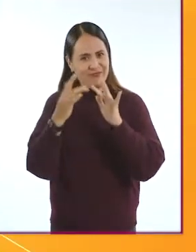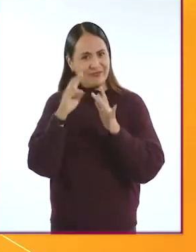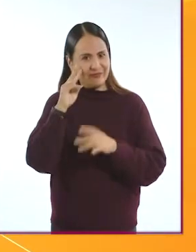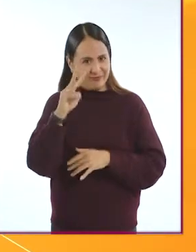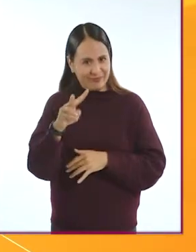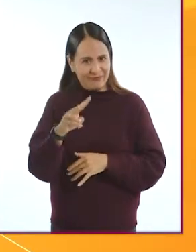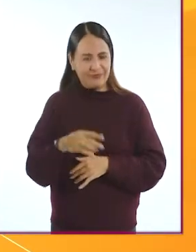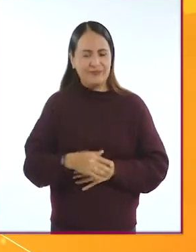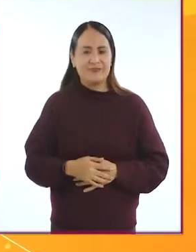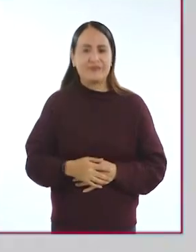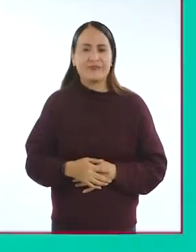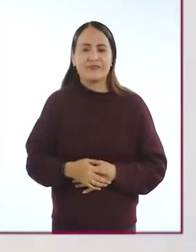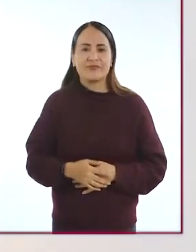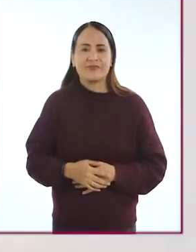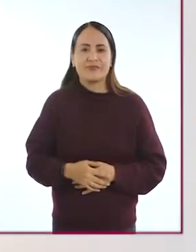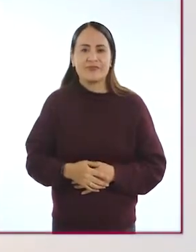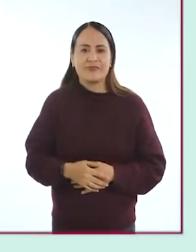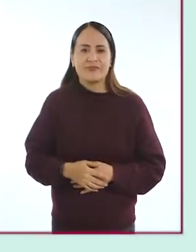esta información digital!